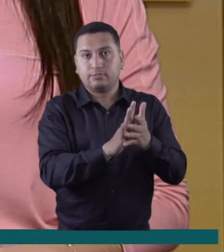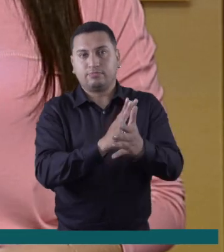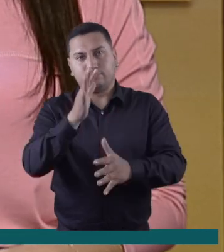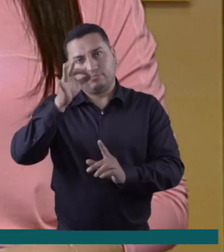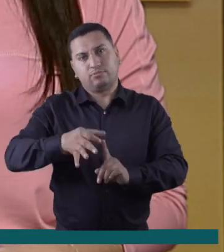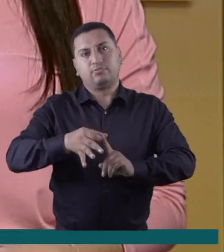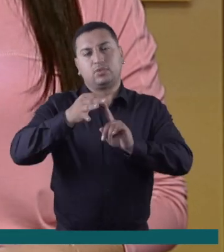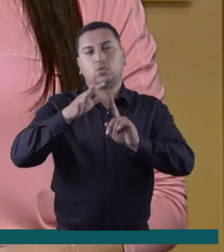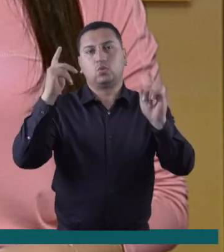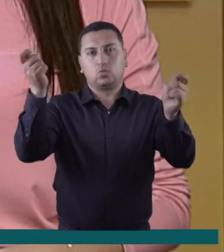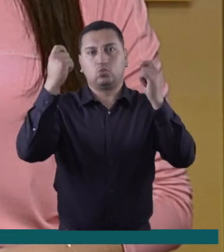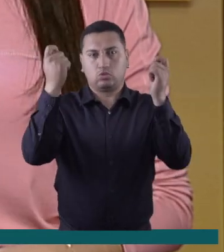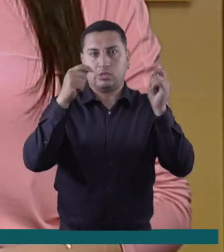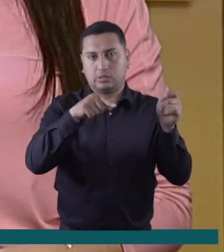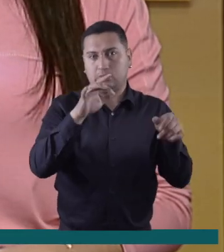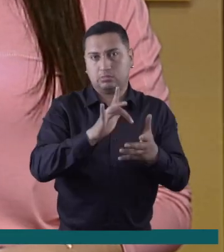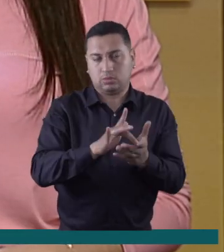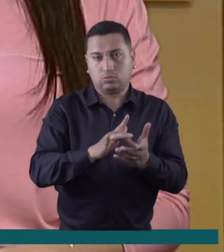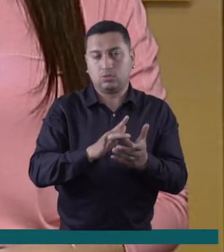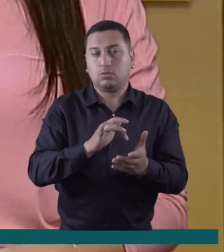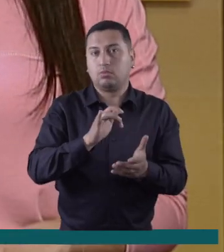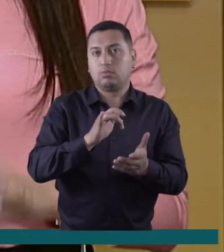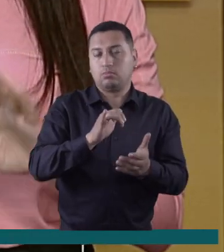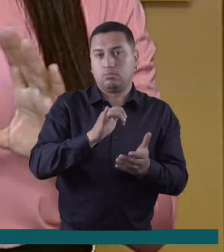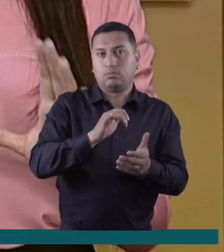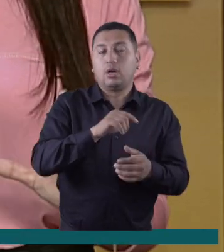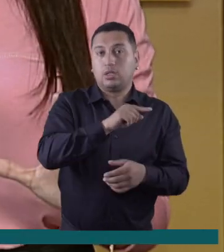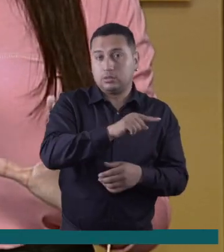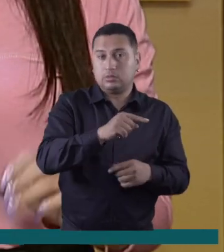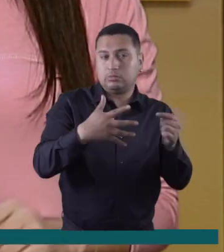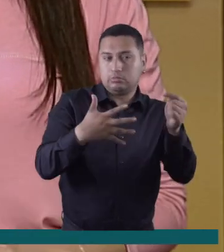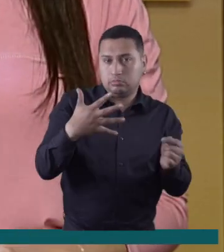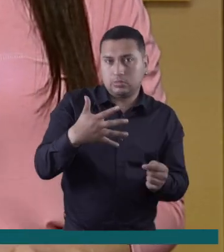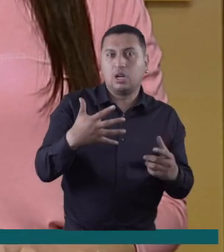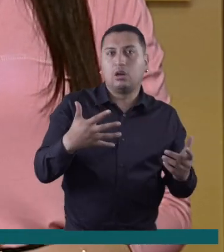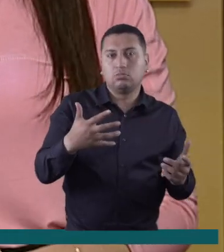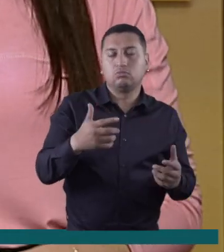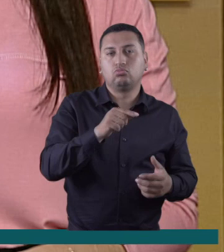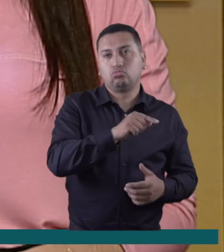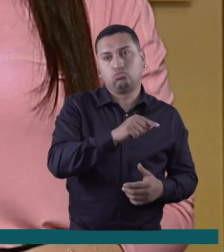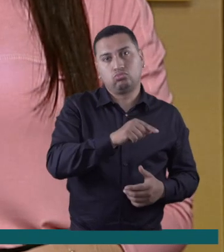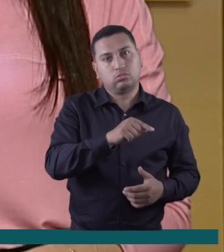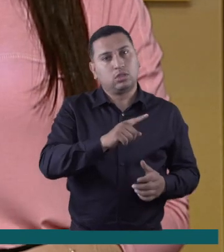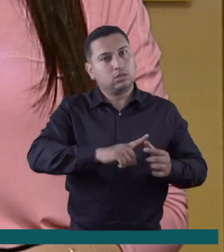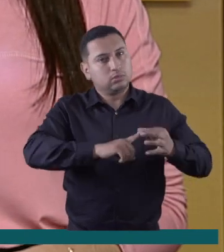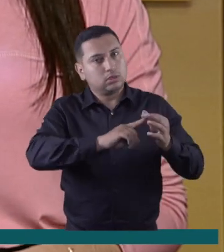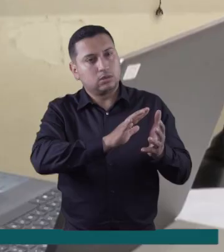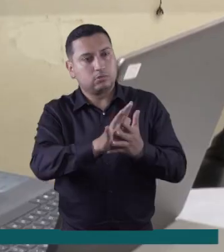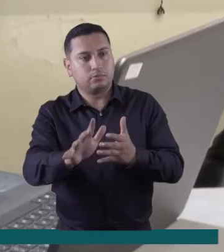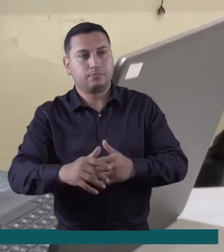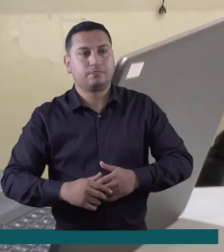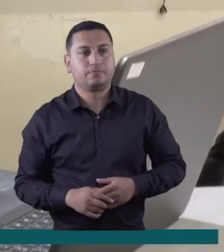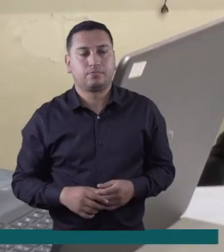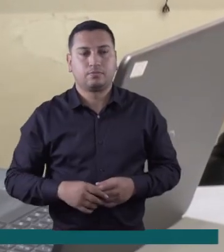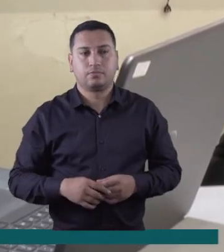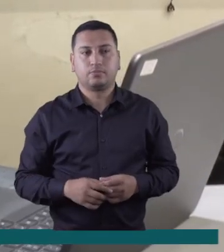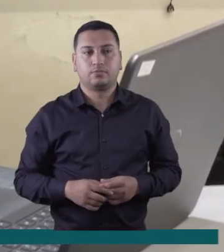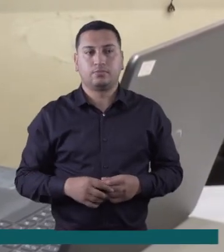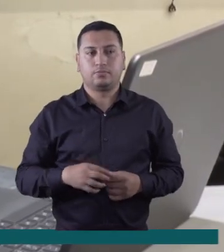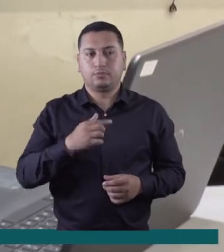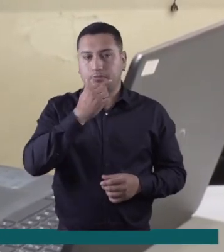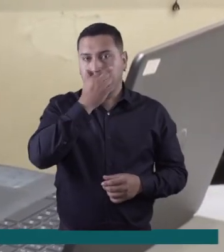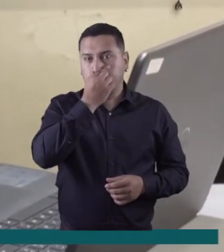especialista en marketing y publicidad. Estos son los tips para sacarle el mayor provecho a estas fechas especiales. Primero que todo,